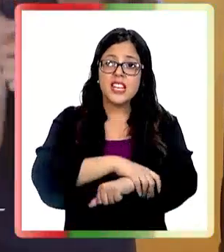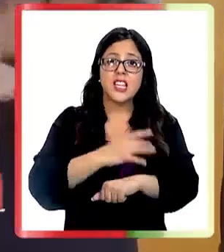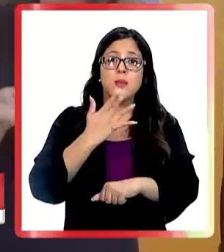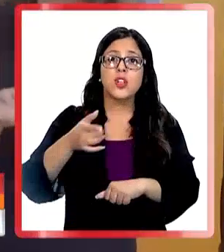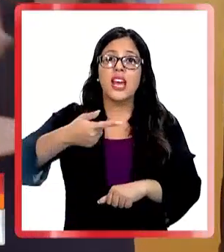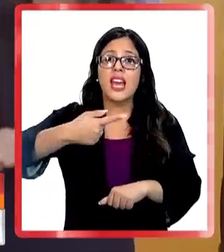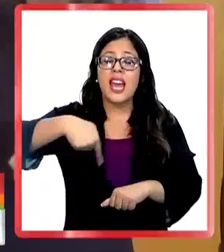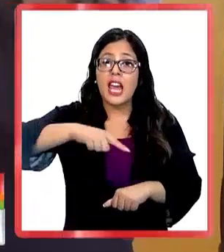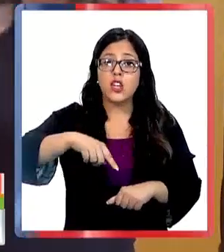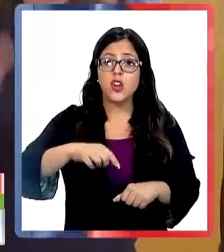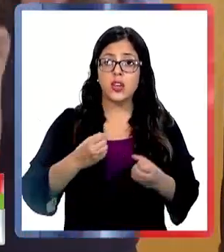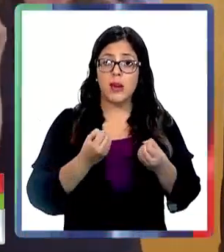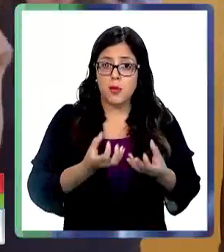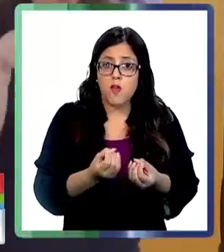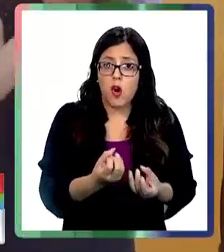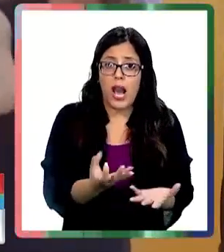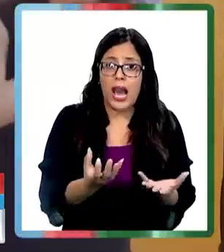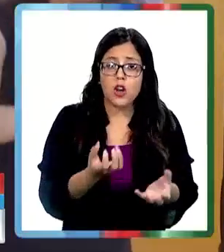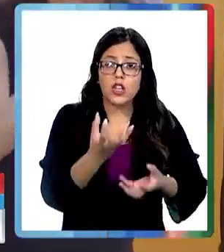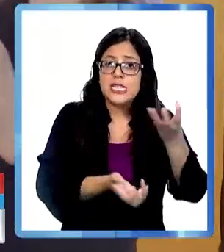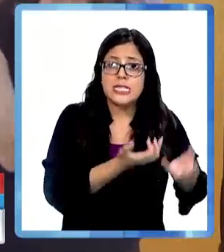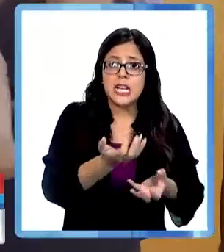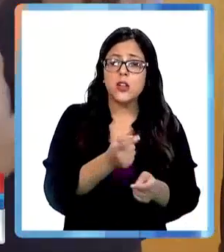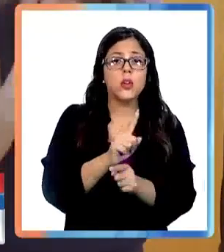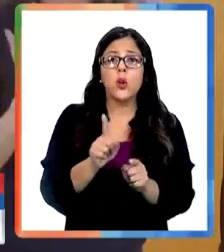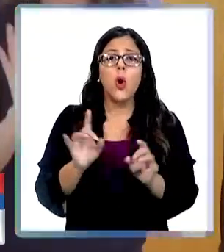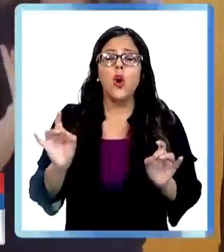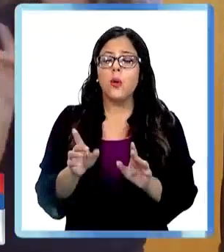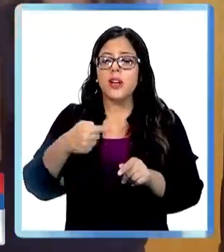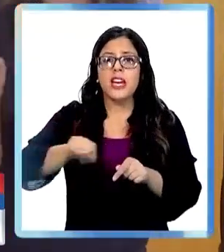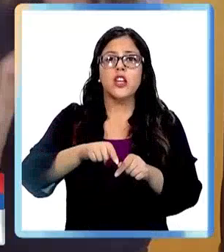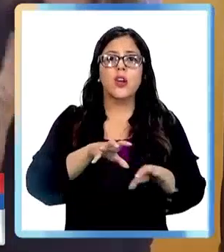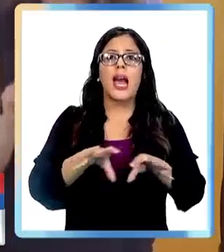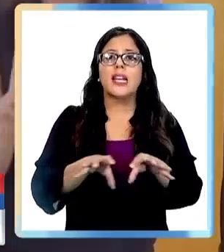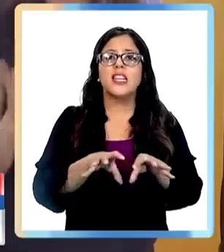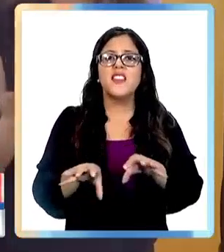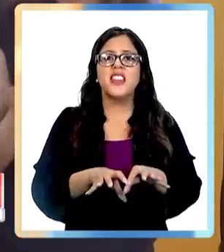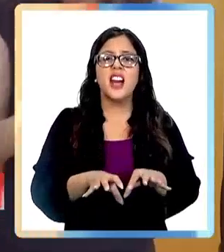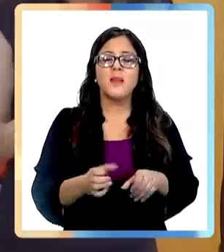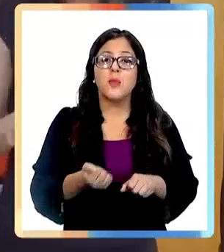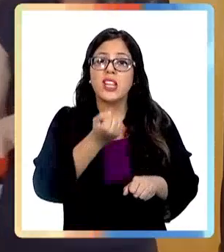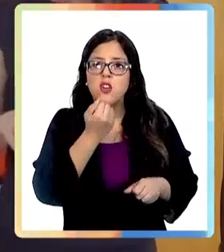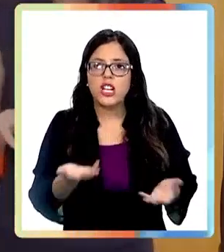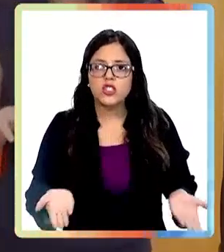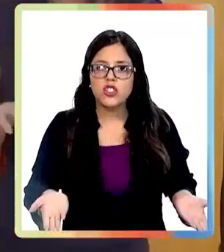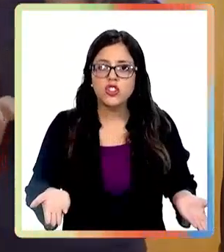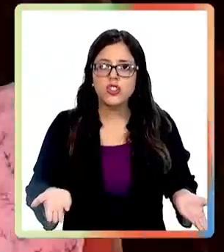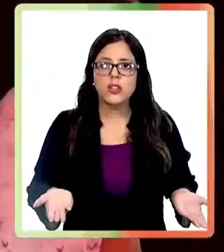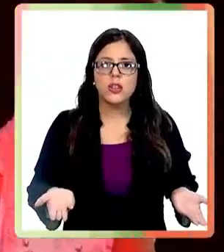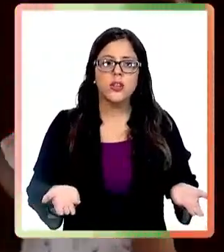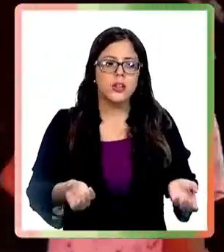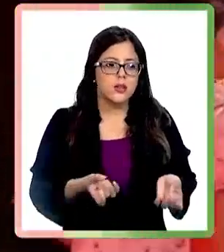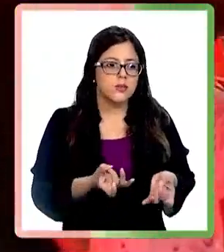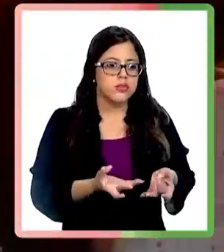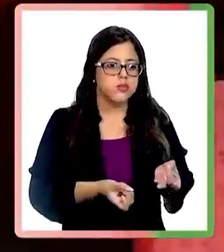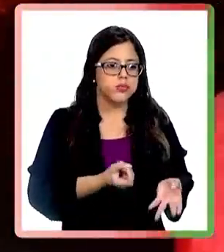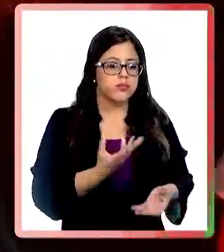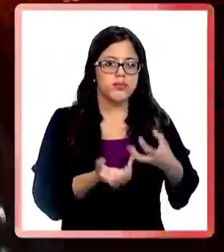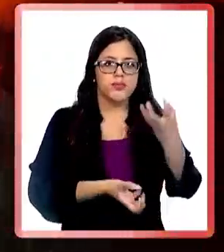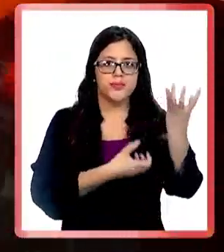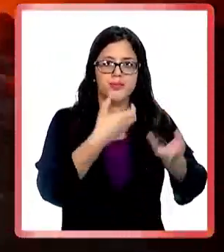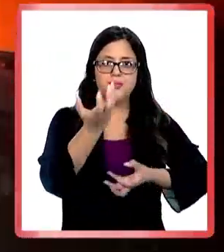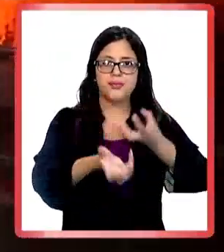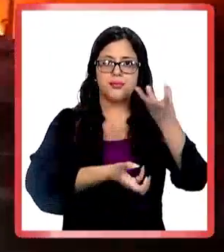fueron a producir intencionalmente un incendio, sino porque desarrollaron una actividad que desde el punto de vista negligente terminó